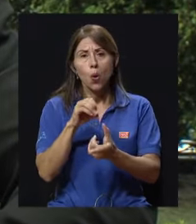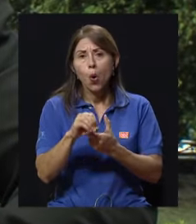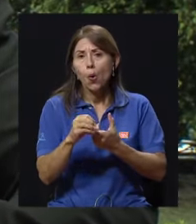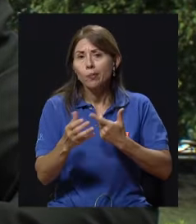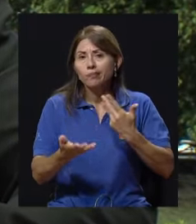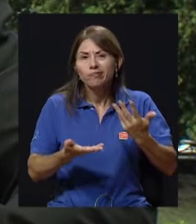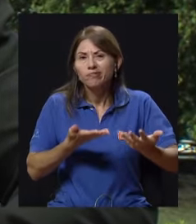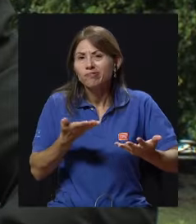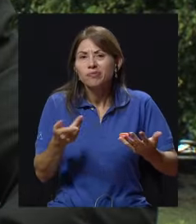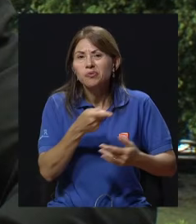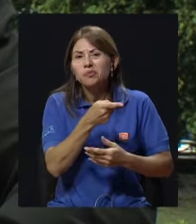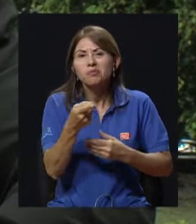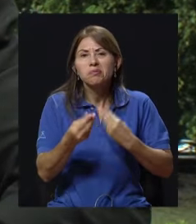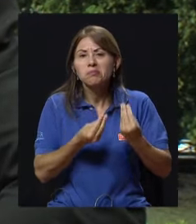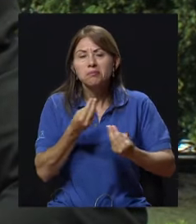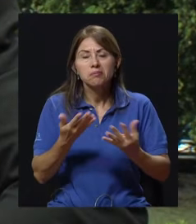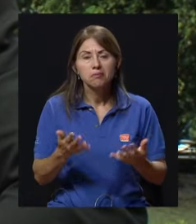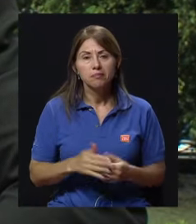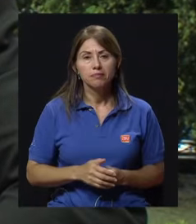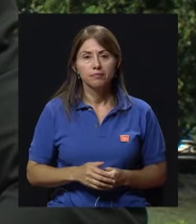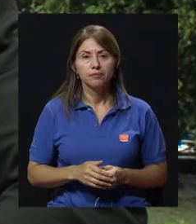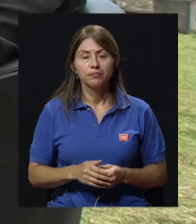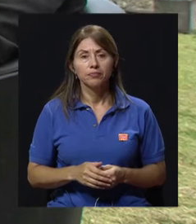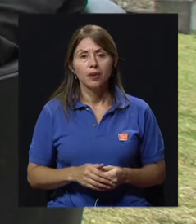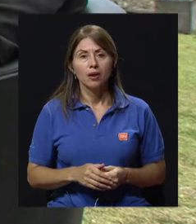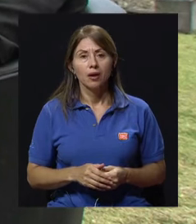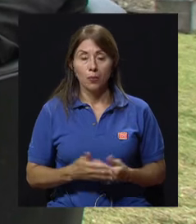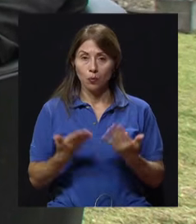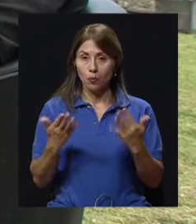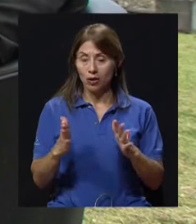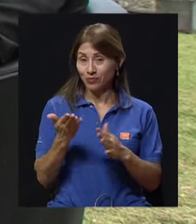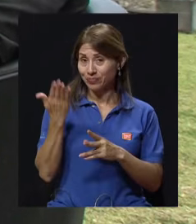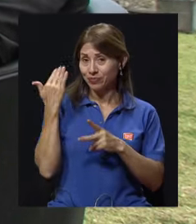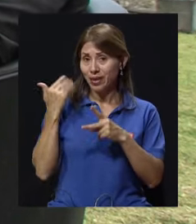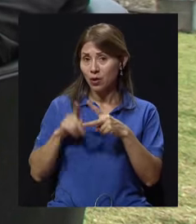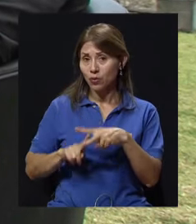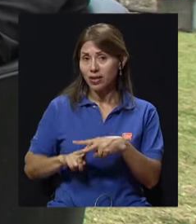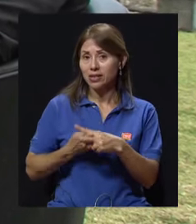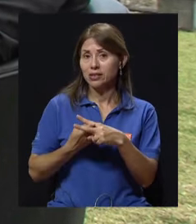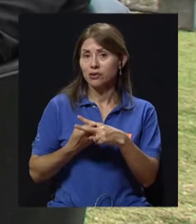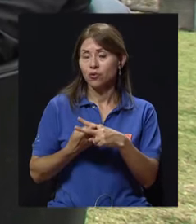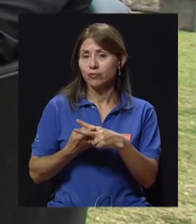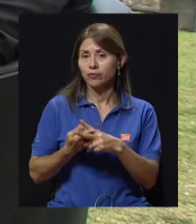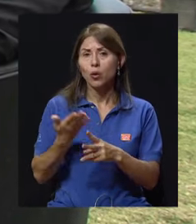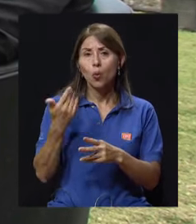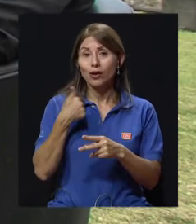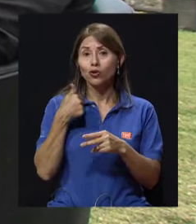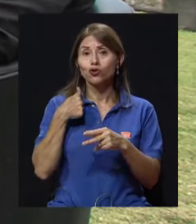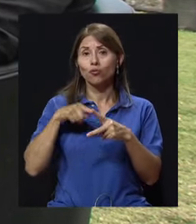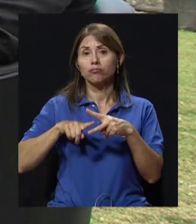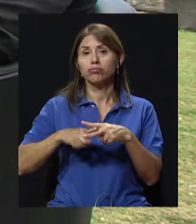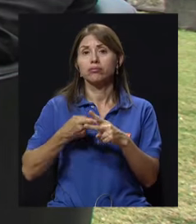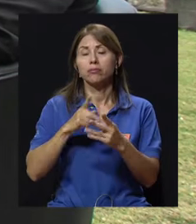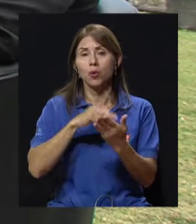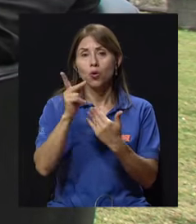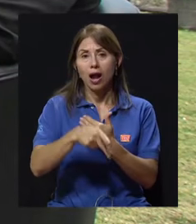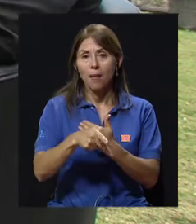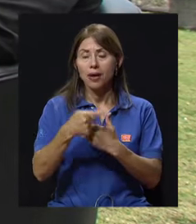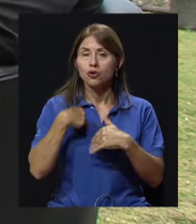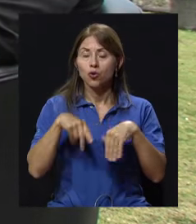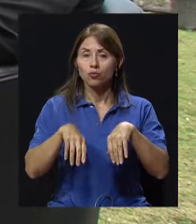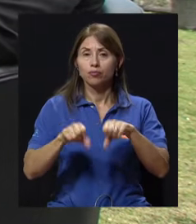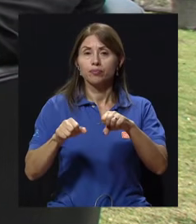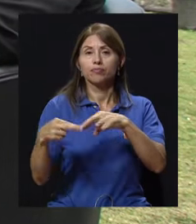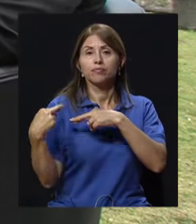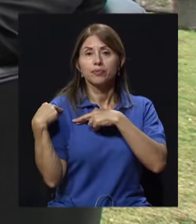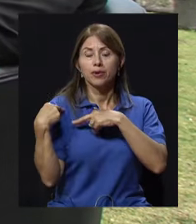¿Cómo lo valoran ustedes esa situación? Bueno, en un inicio, cuando yo entré al programa, hacerme cargo